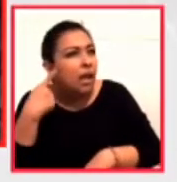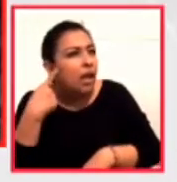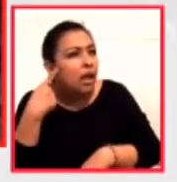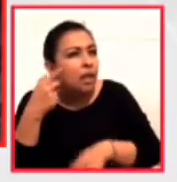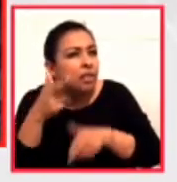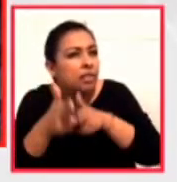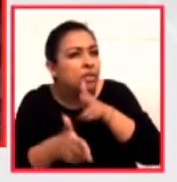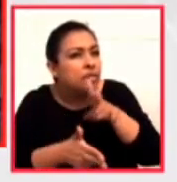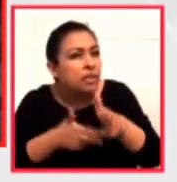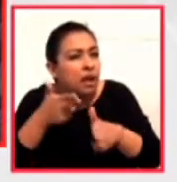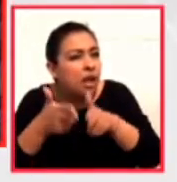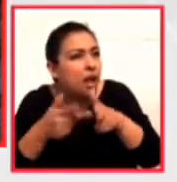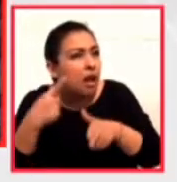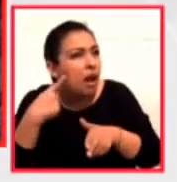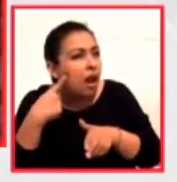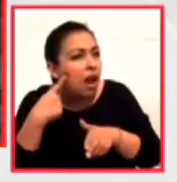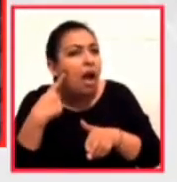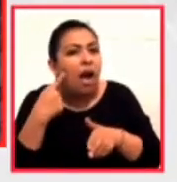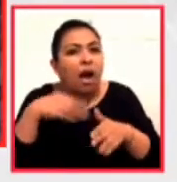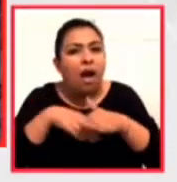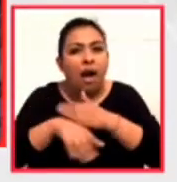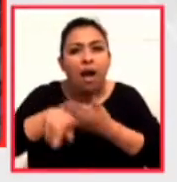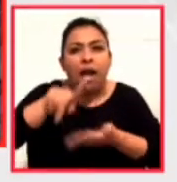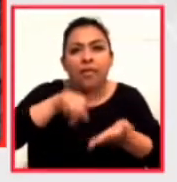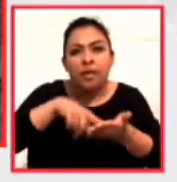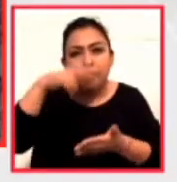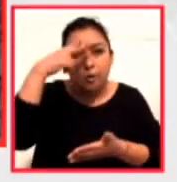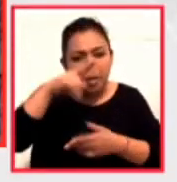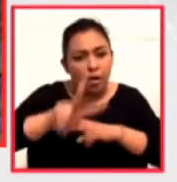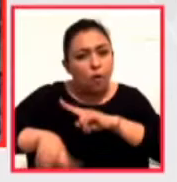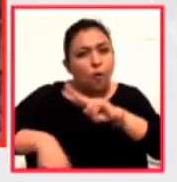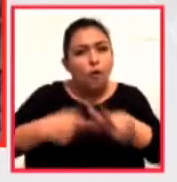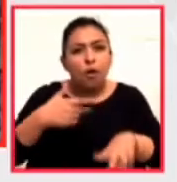adentro es México, siempre regreso a mi casa.